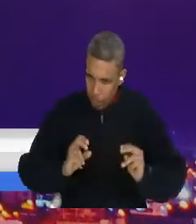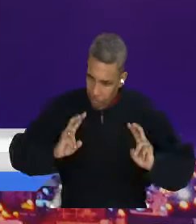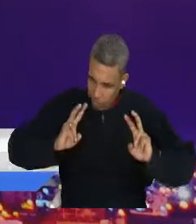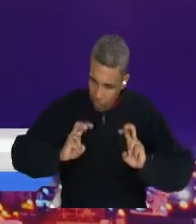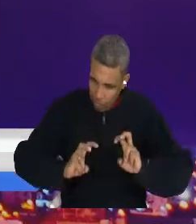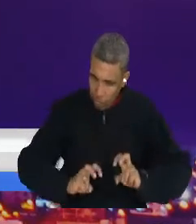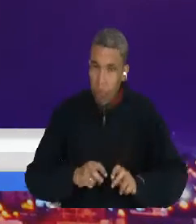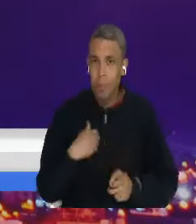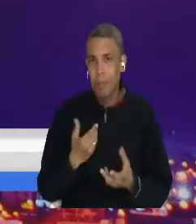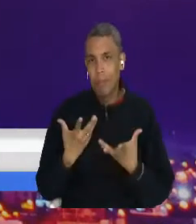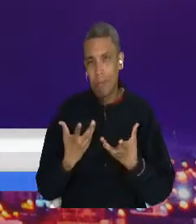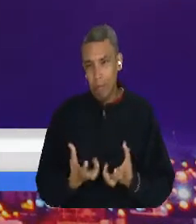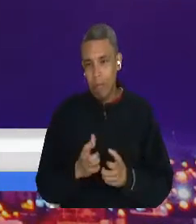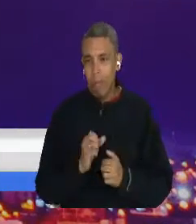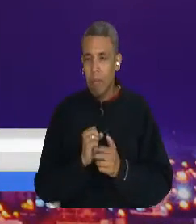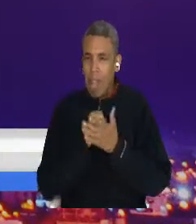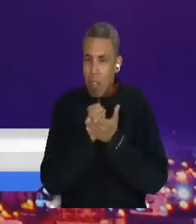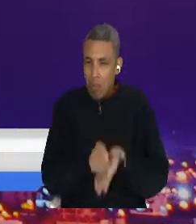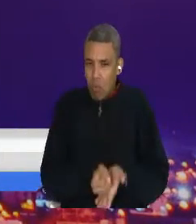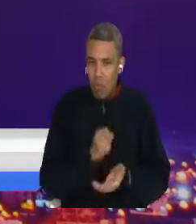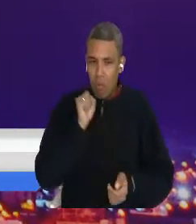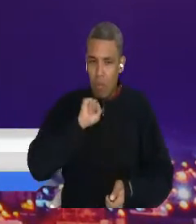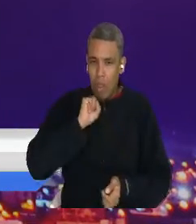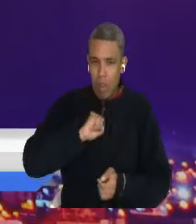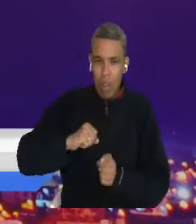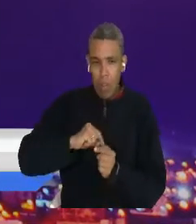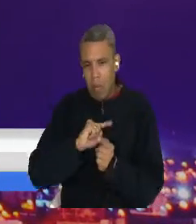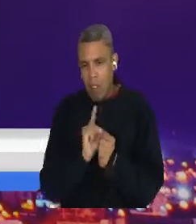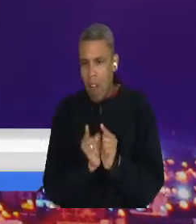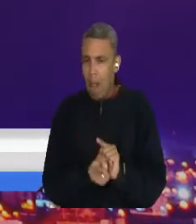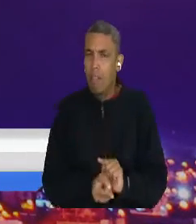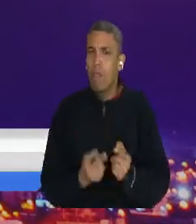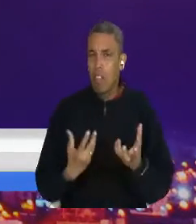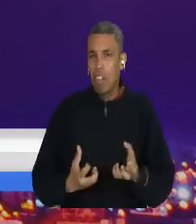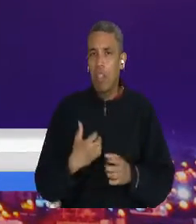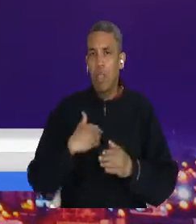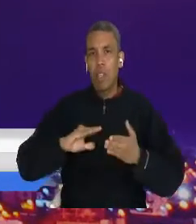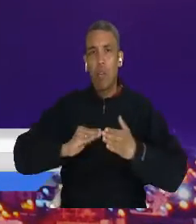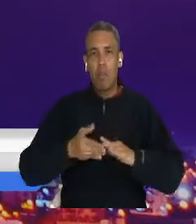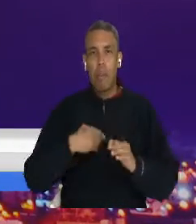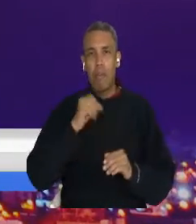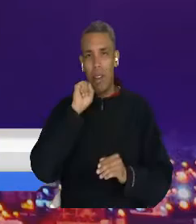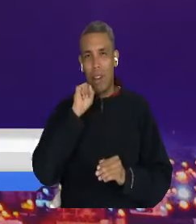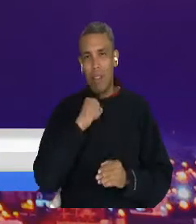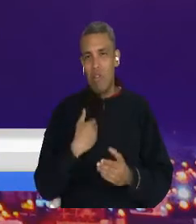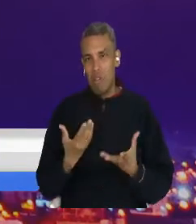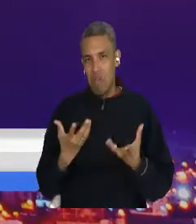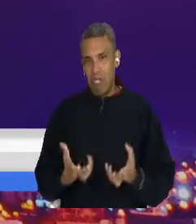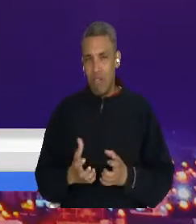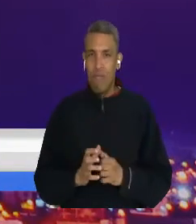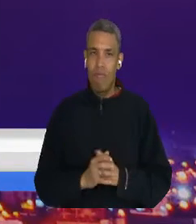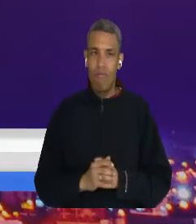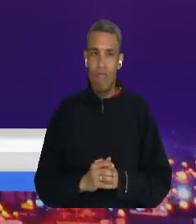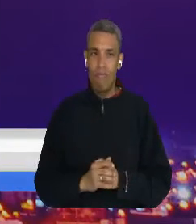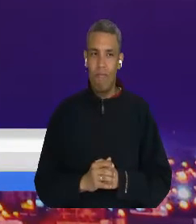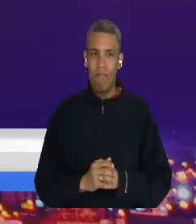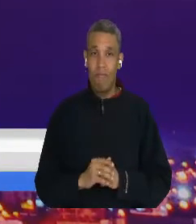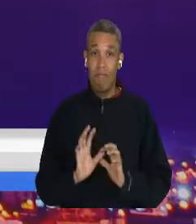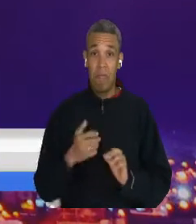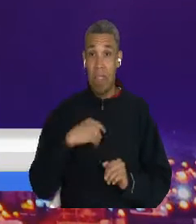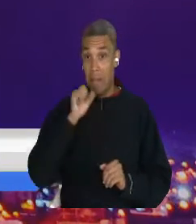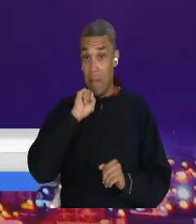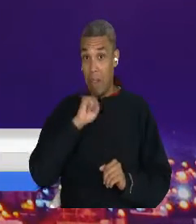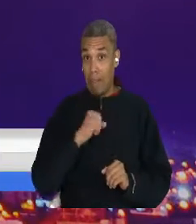condiciones de Barranca Bermeja, de sus habitantes y, por supuesto, de este territorio que nos lo ha dado todo.